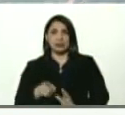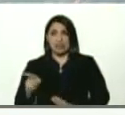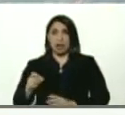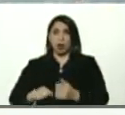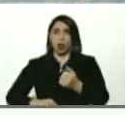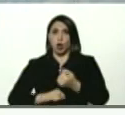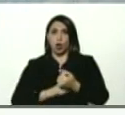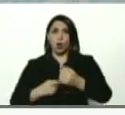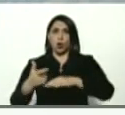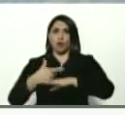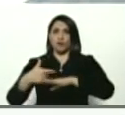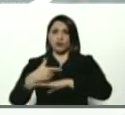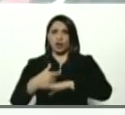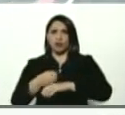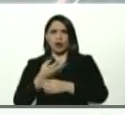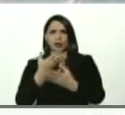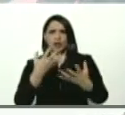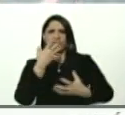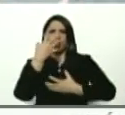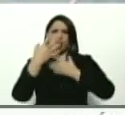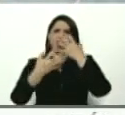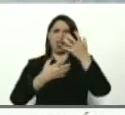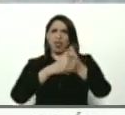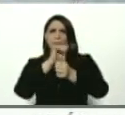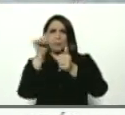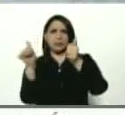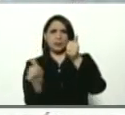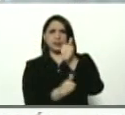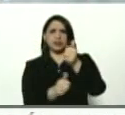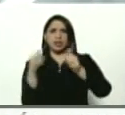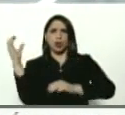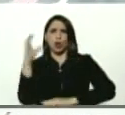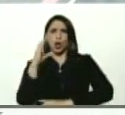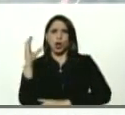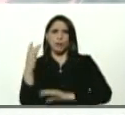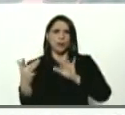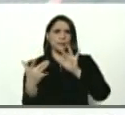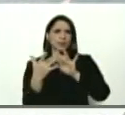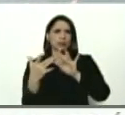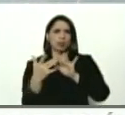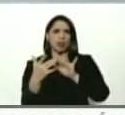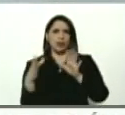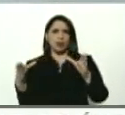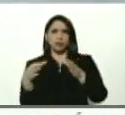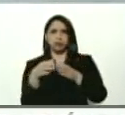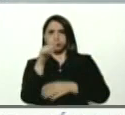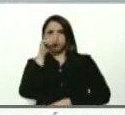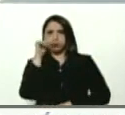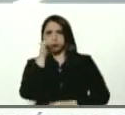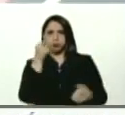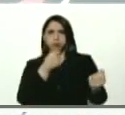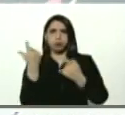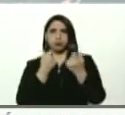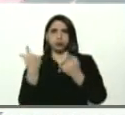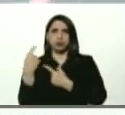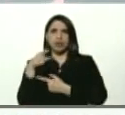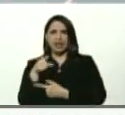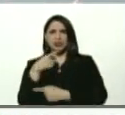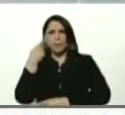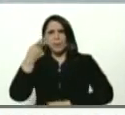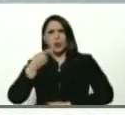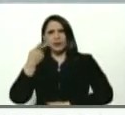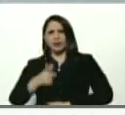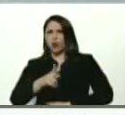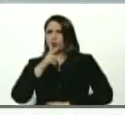estamos viendo el escándalo de la vicepresidenta de Colombia, vinculada al narcotráfico. Es el estamento político,